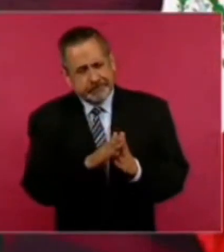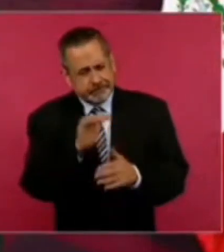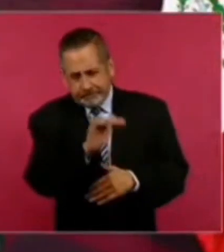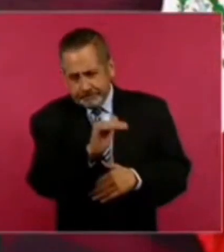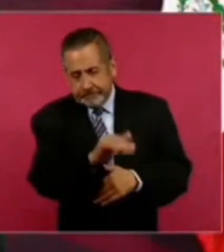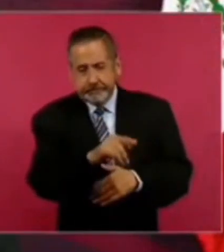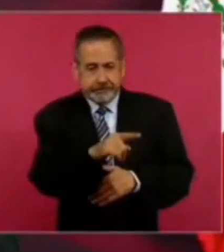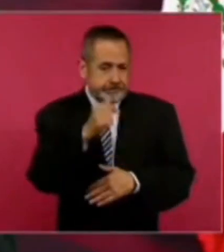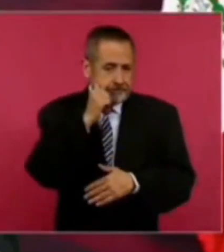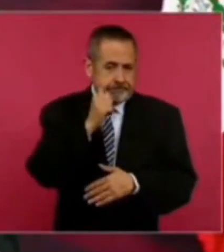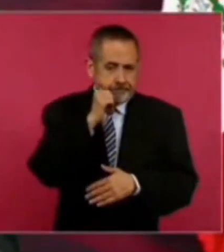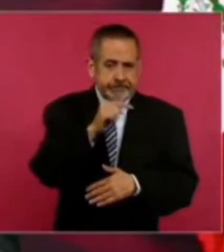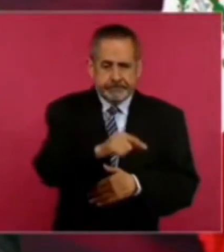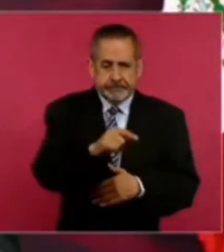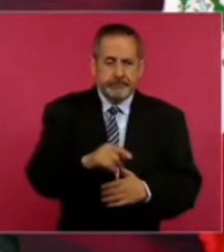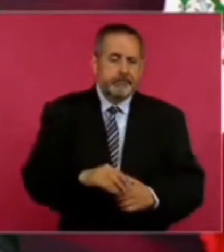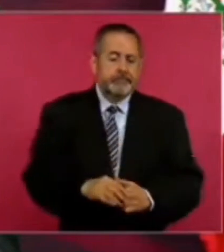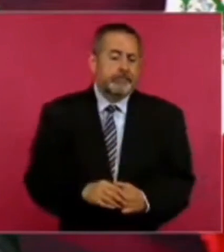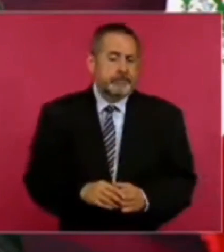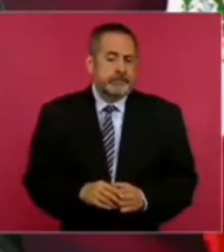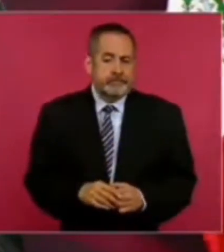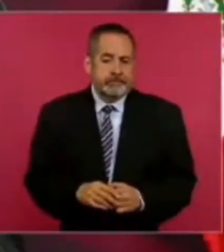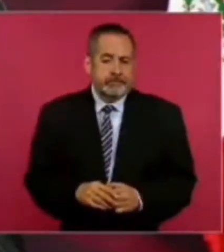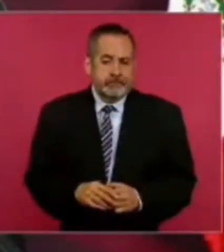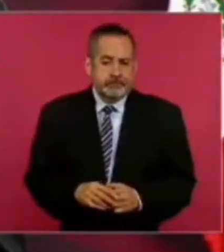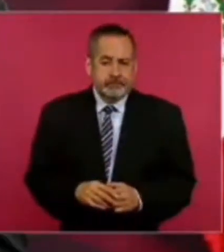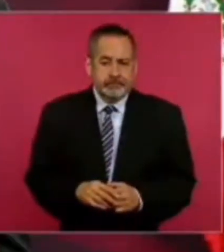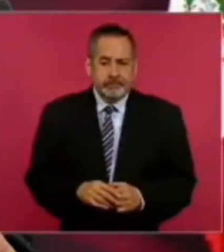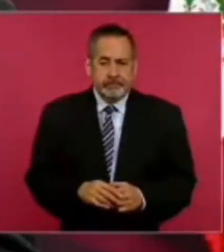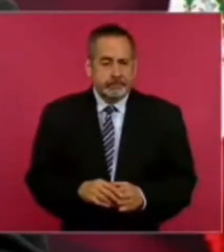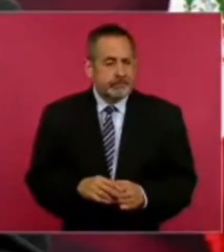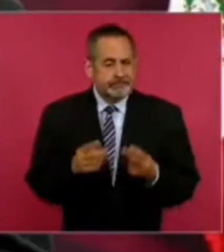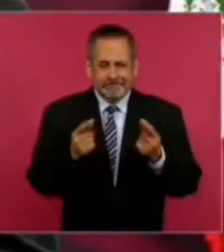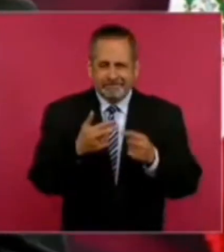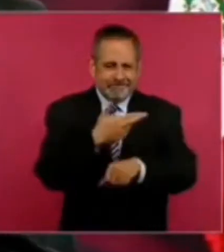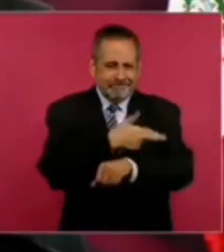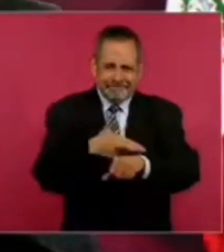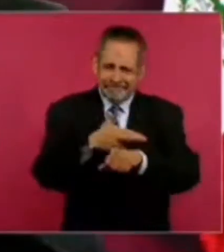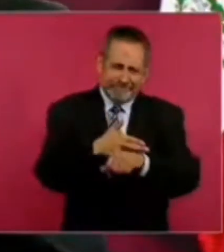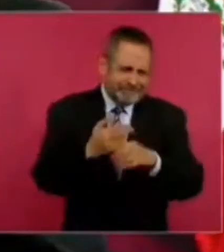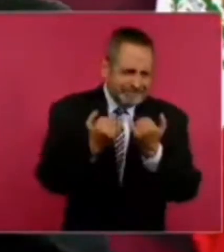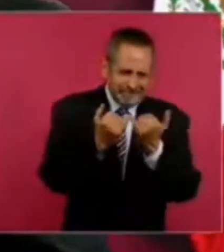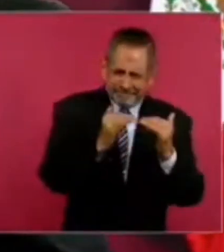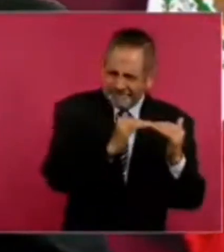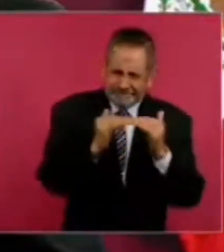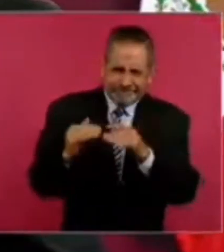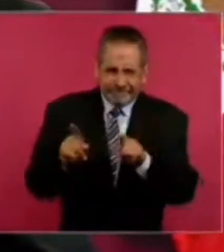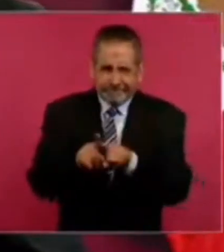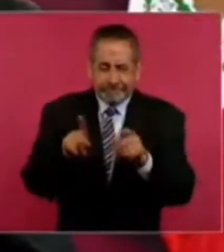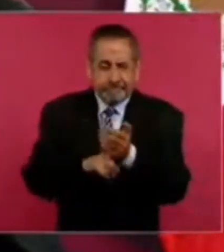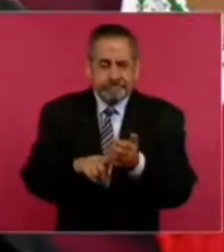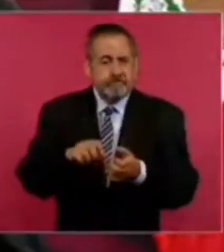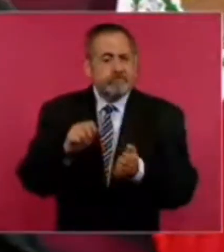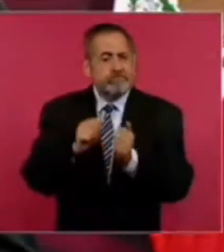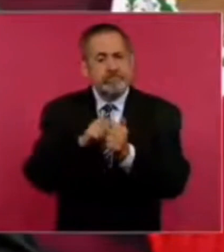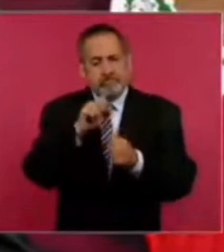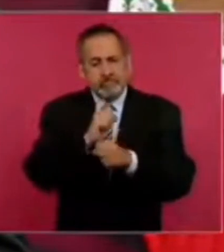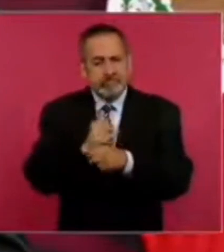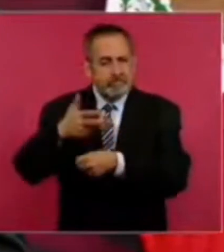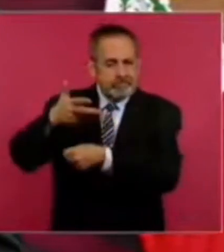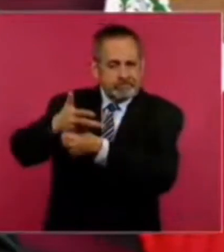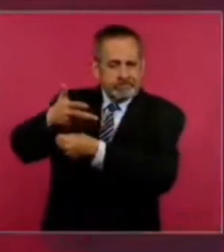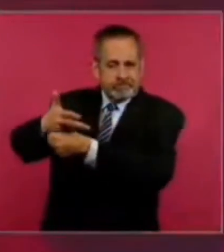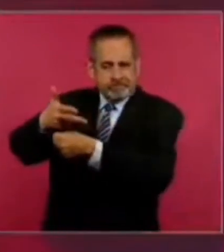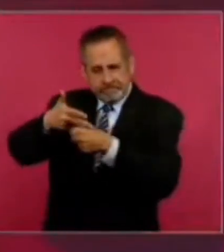sean lo más uniformes posibles con las cámaras de las cámaras